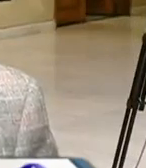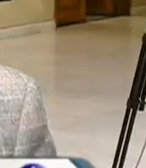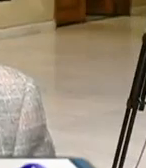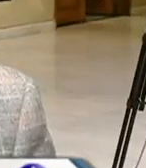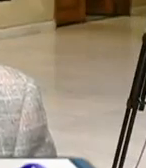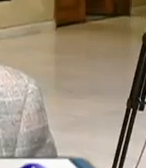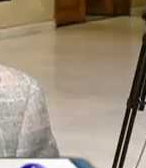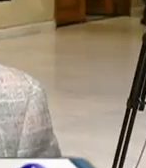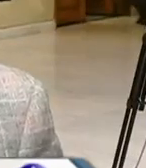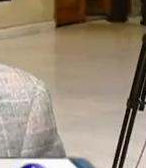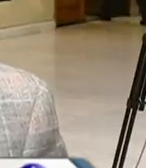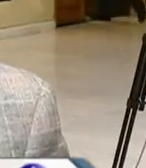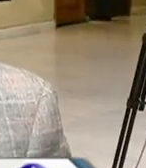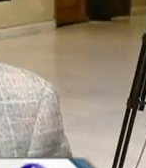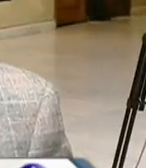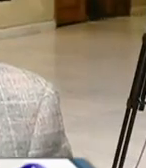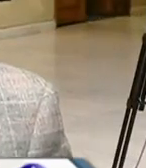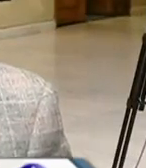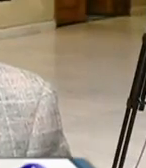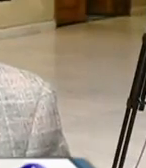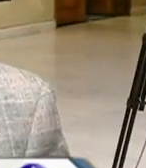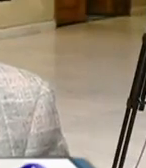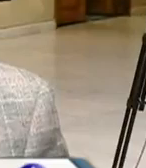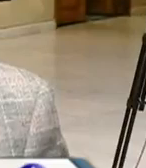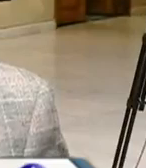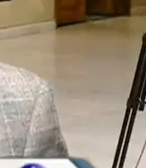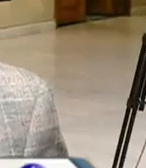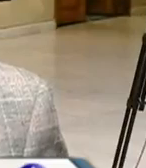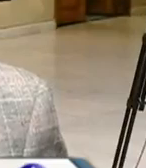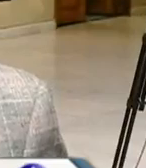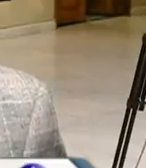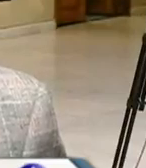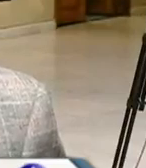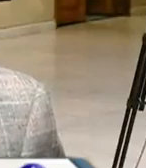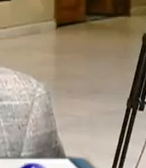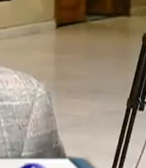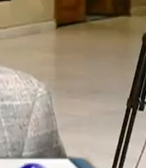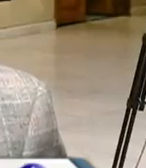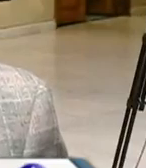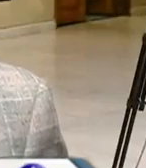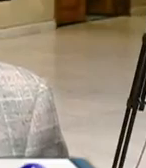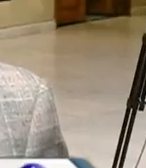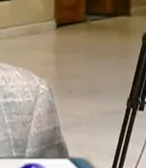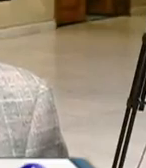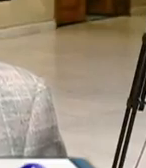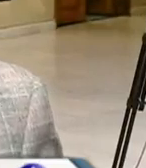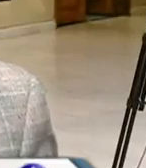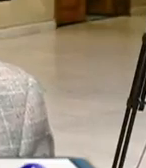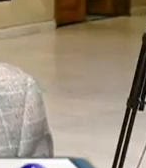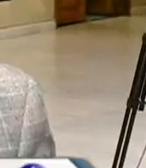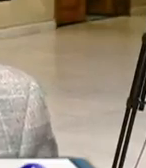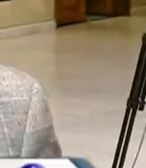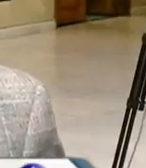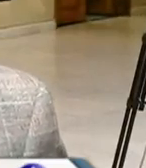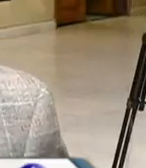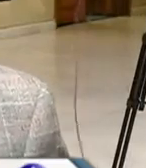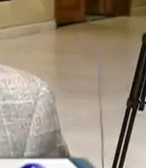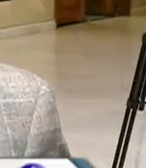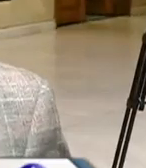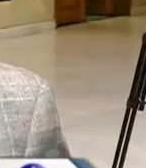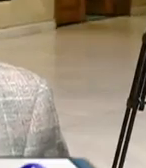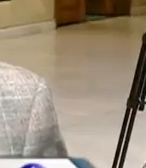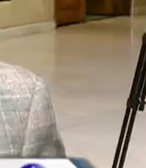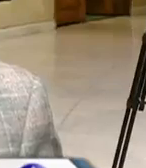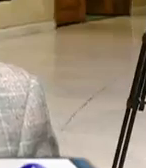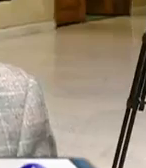a 38 mil personas hay un porcentaje que van a recibir de menor cantidad las viudas de las víctimas